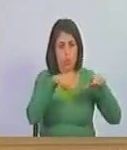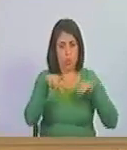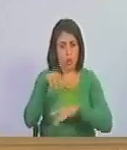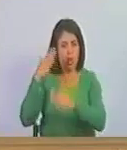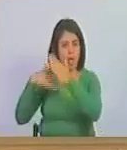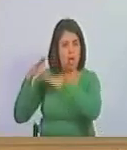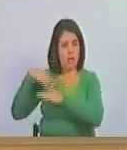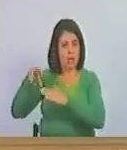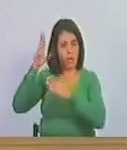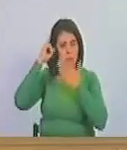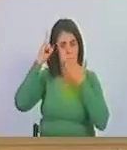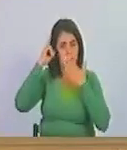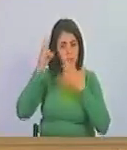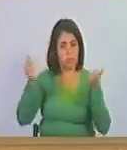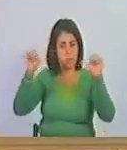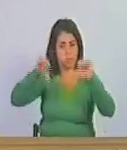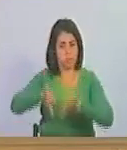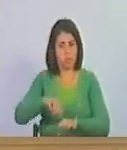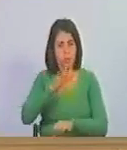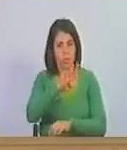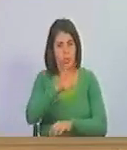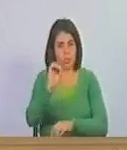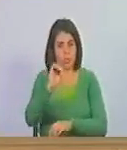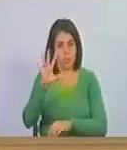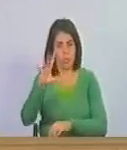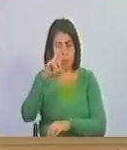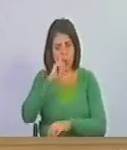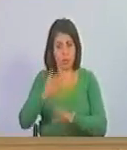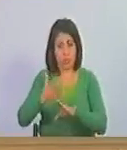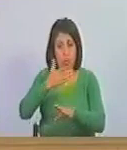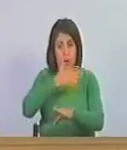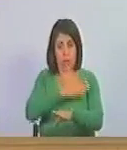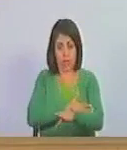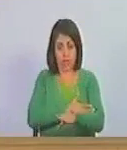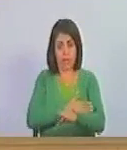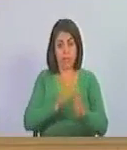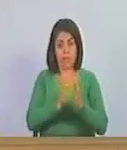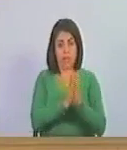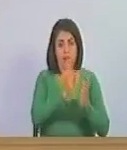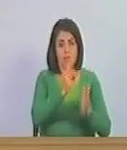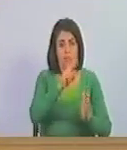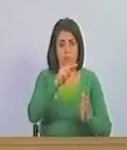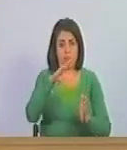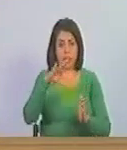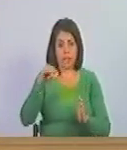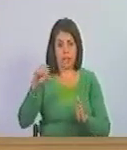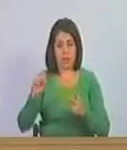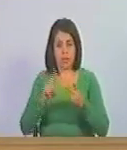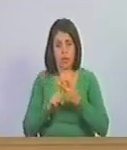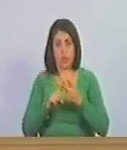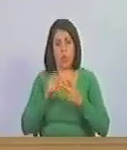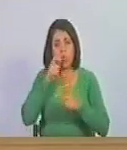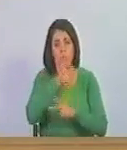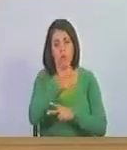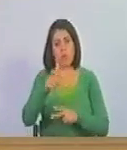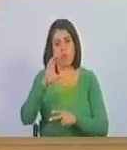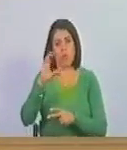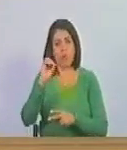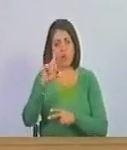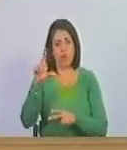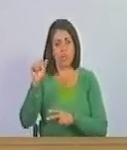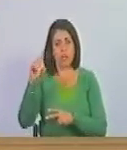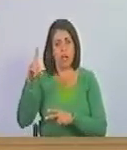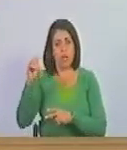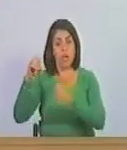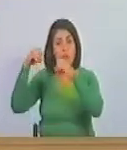destruido cuatro o cinco años antes la villa de San Francisco y el pueblo costero del Collado que aunque después fueron